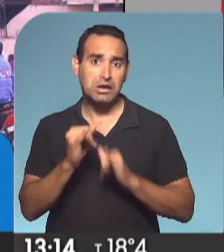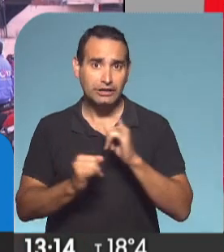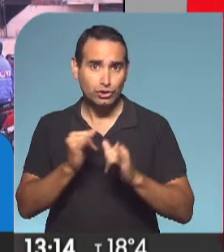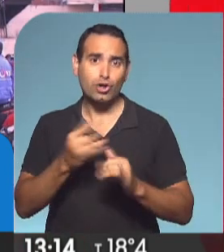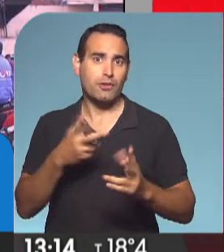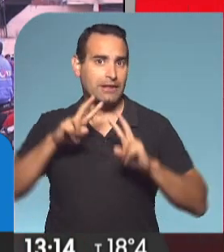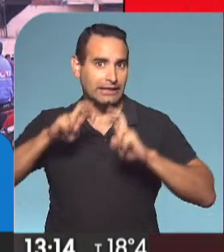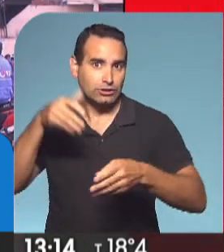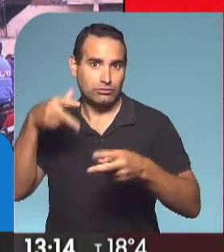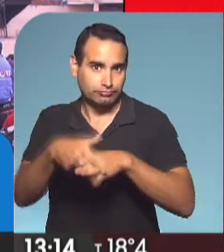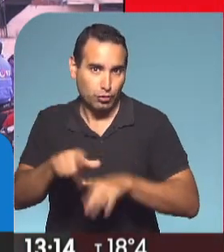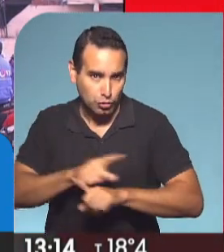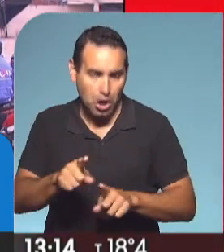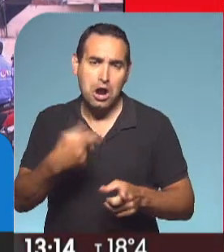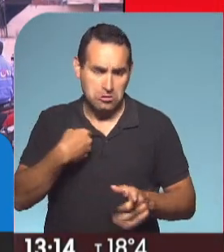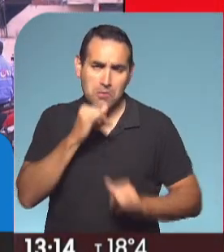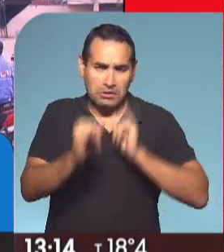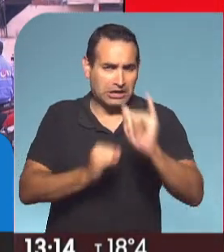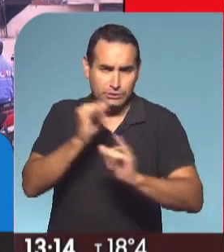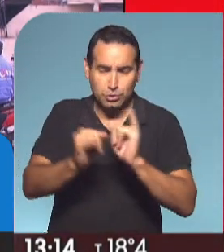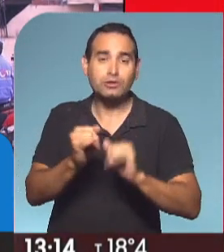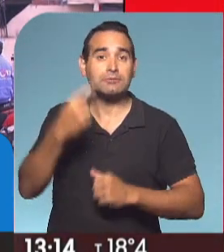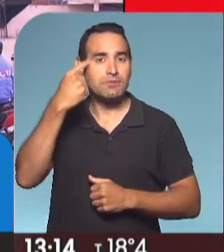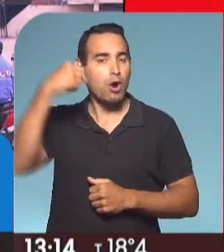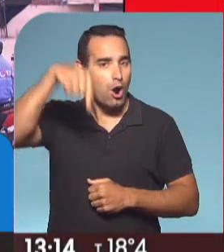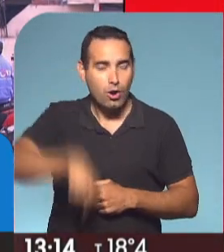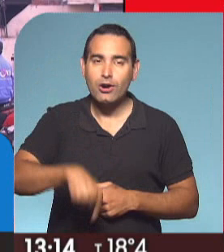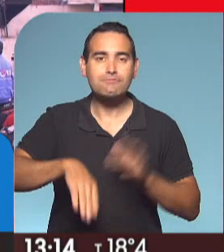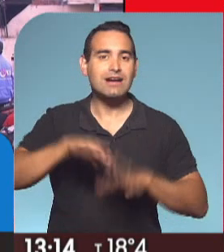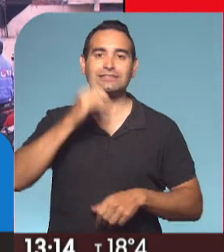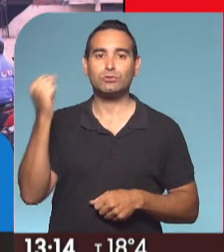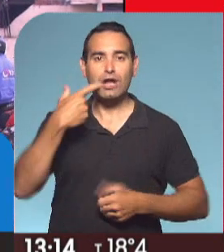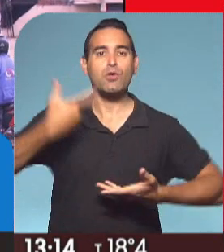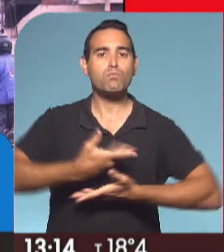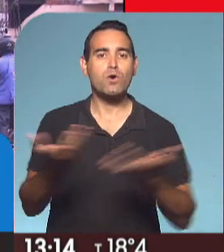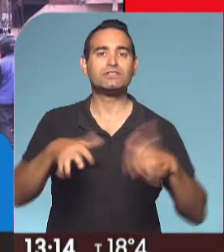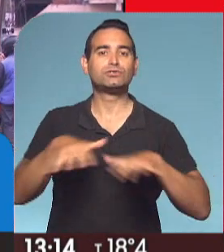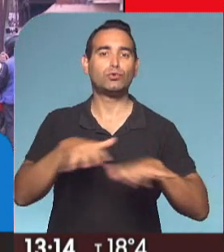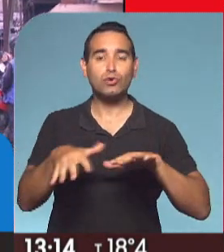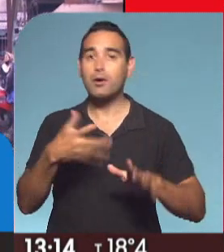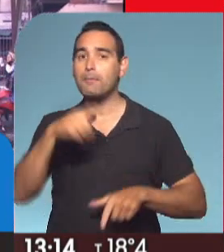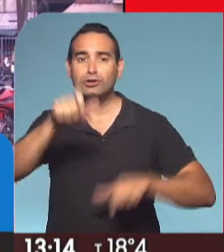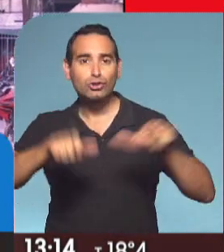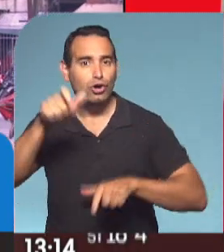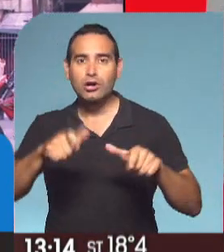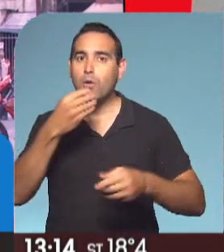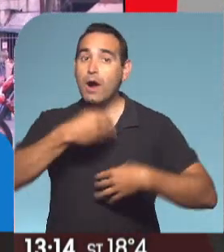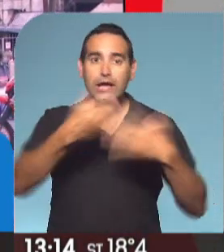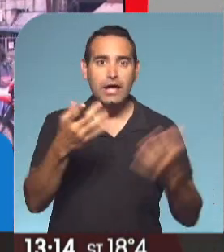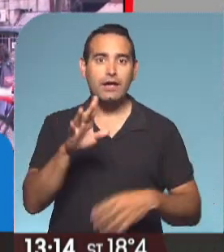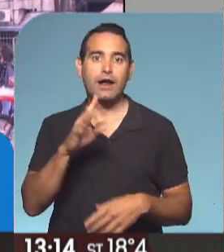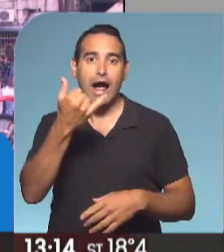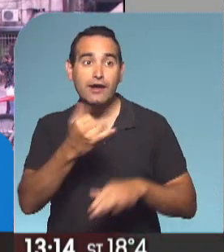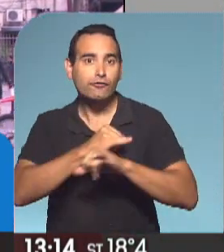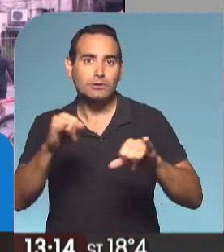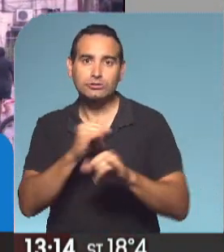investigación, nosotros lo vamos a dar. Creemos que hoy lo importante es visibilizar esta situación para que cualquier vecino también pueda aportar